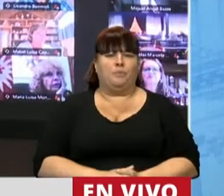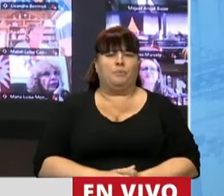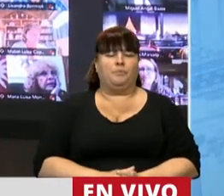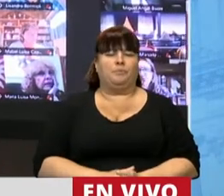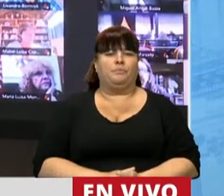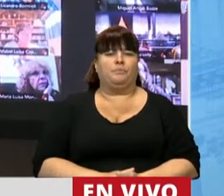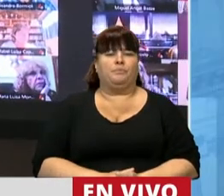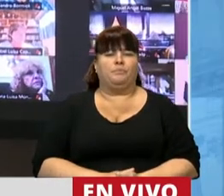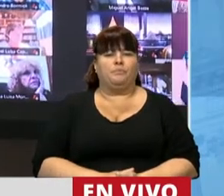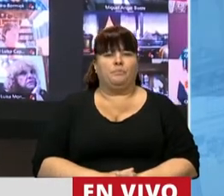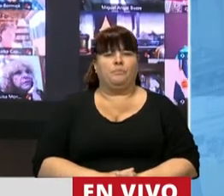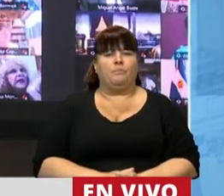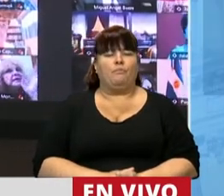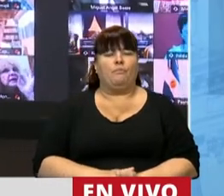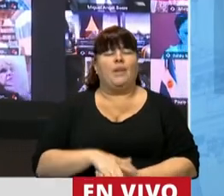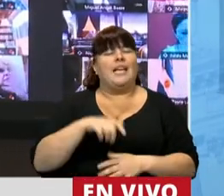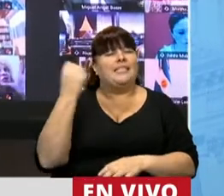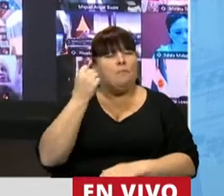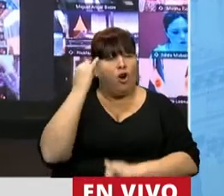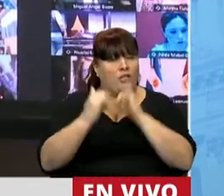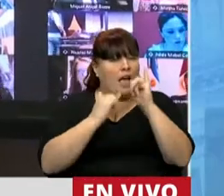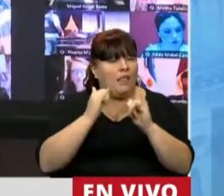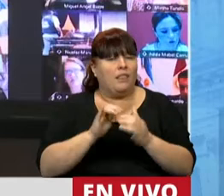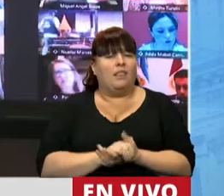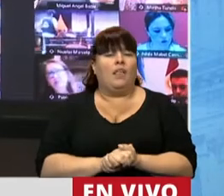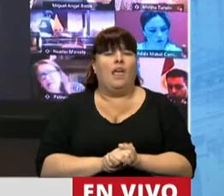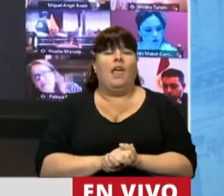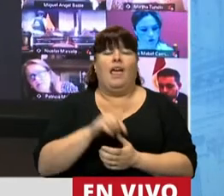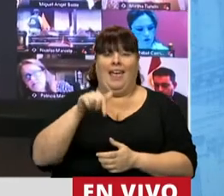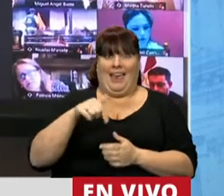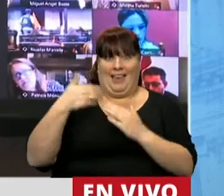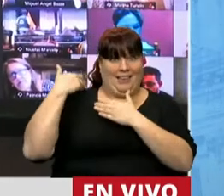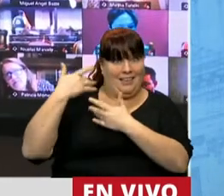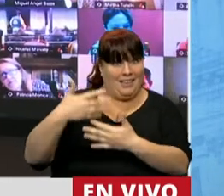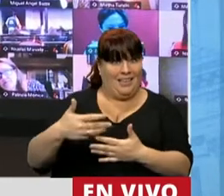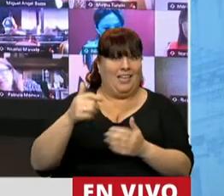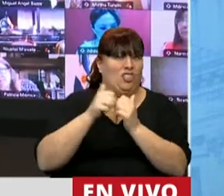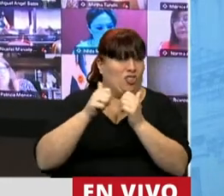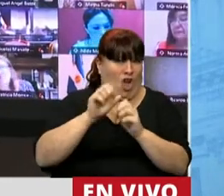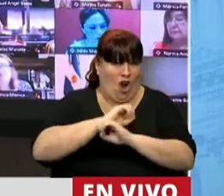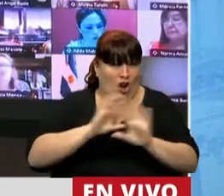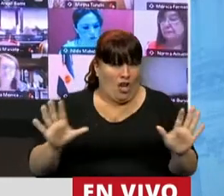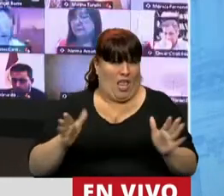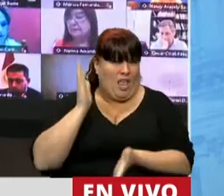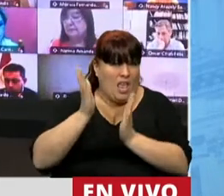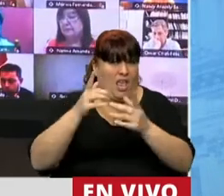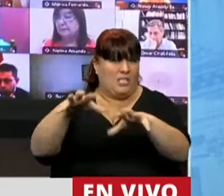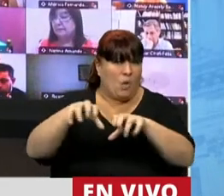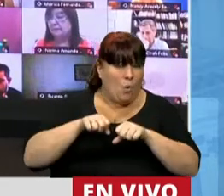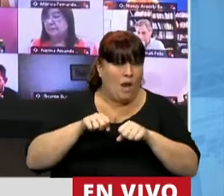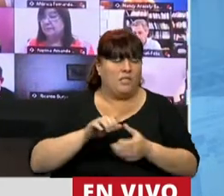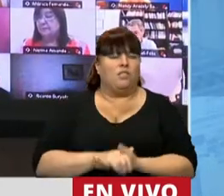Lo que hay que subrayar es que estos hechos aberrantes fueron